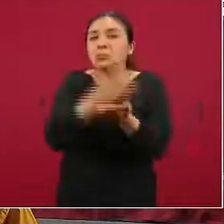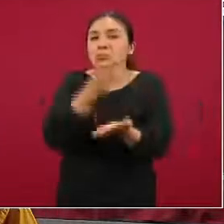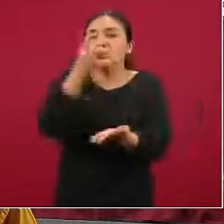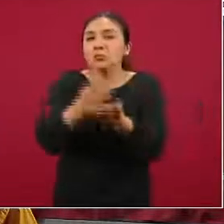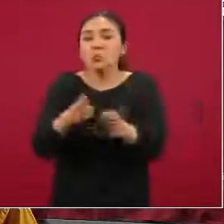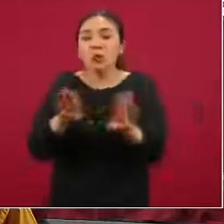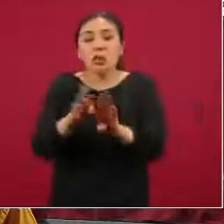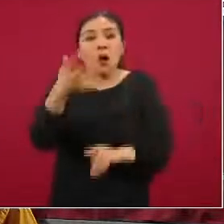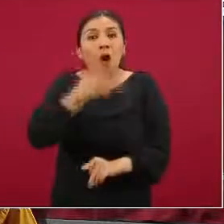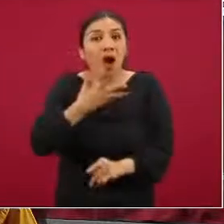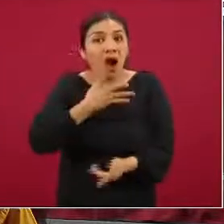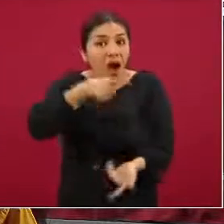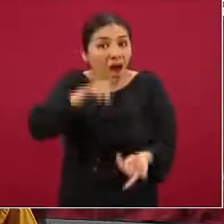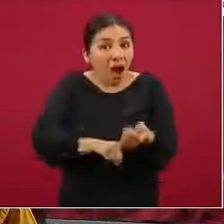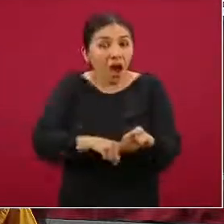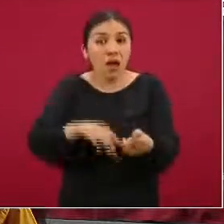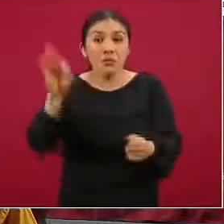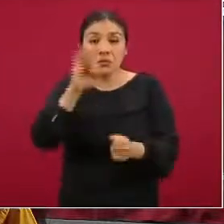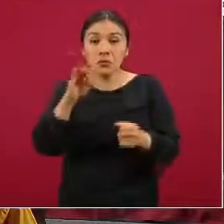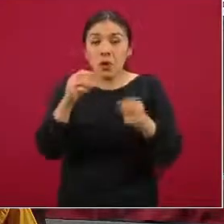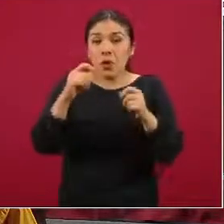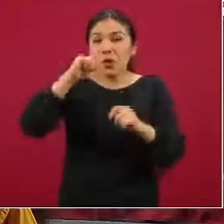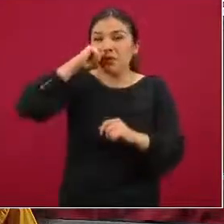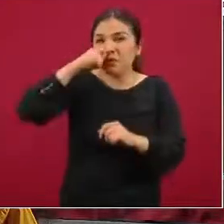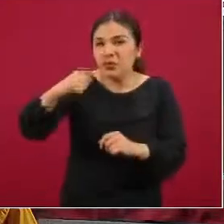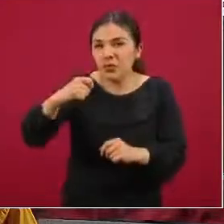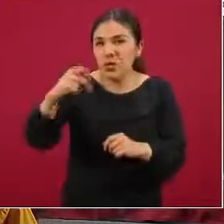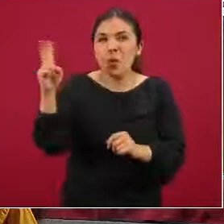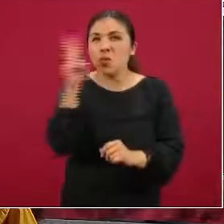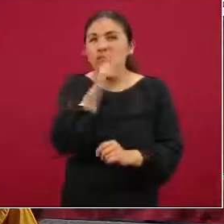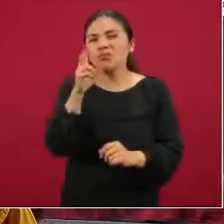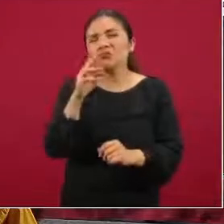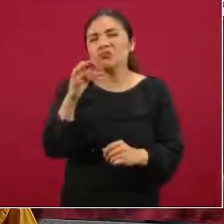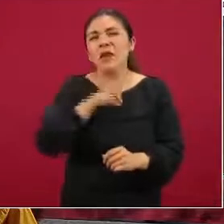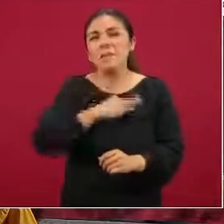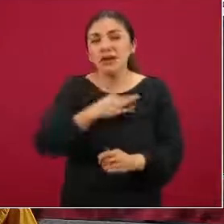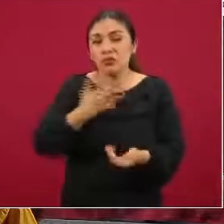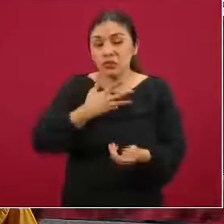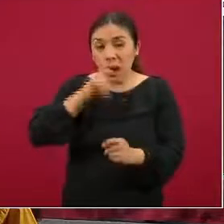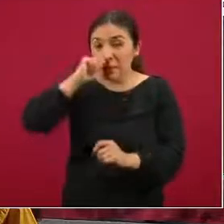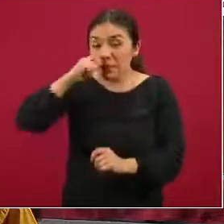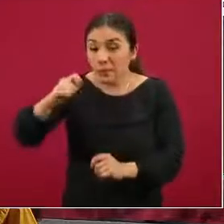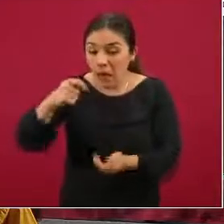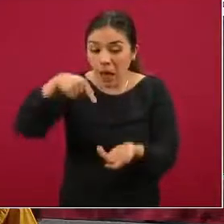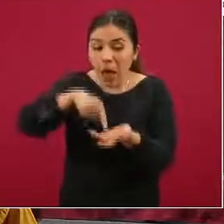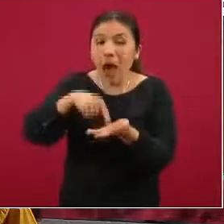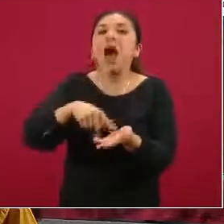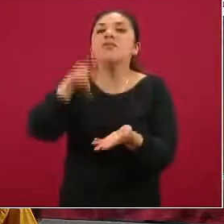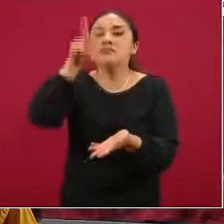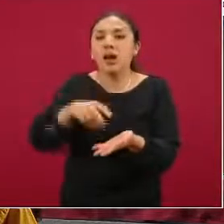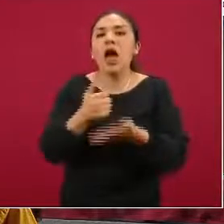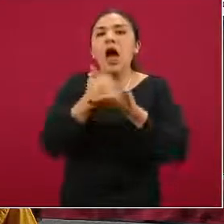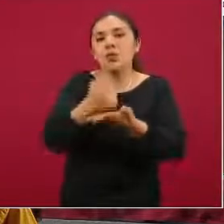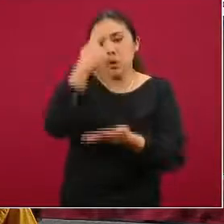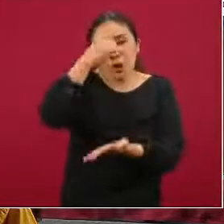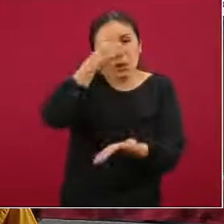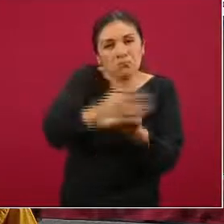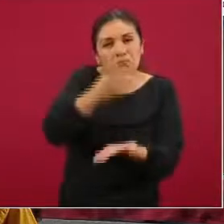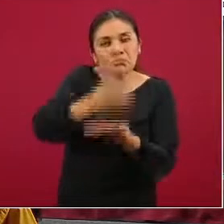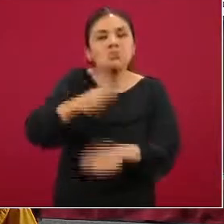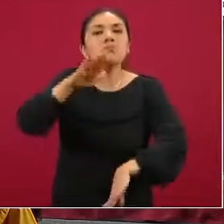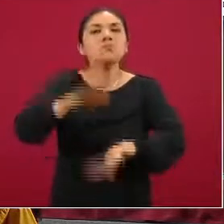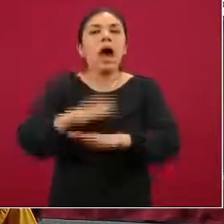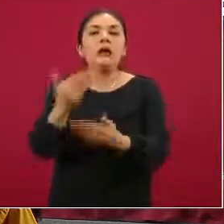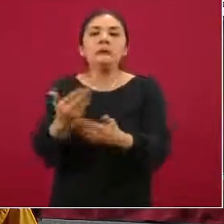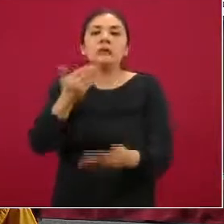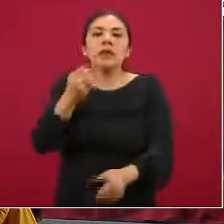es la presencia en el momento de la toma del virus en las vías respiratorias, son las que nos ayudan a identificar de manera más